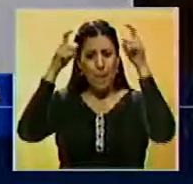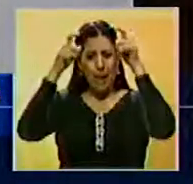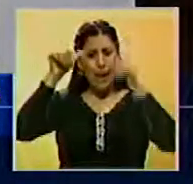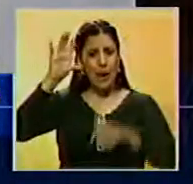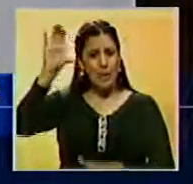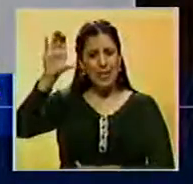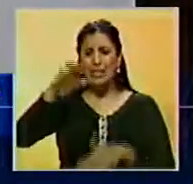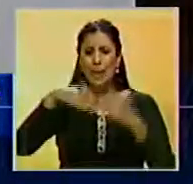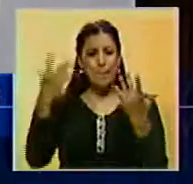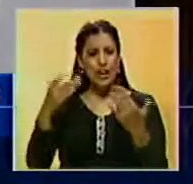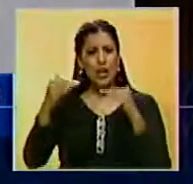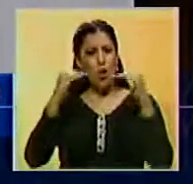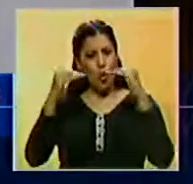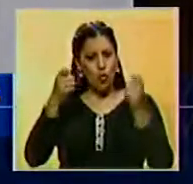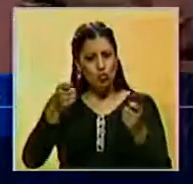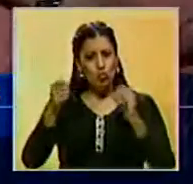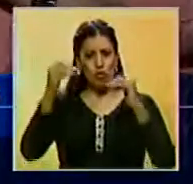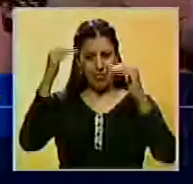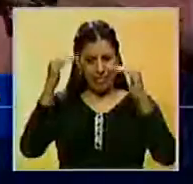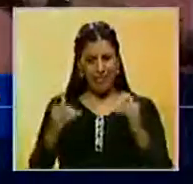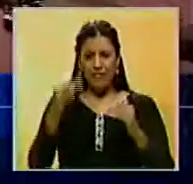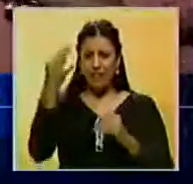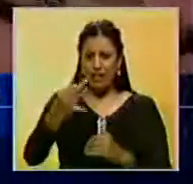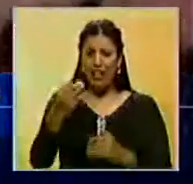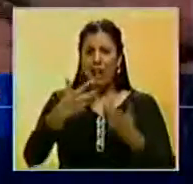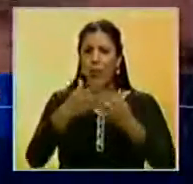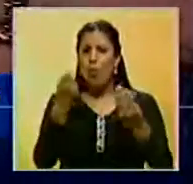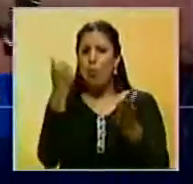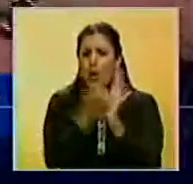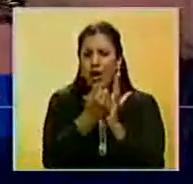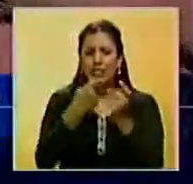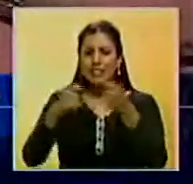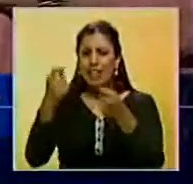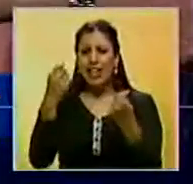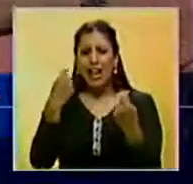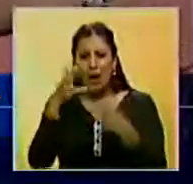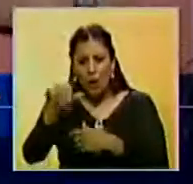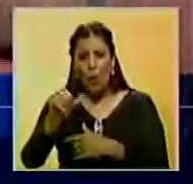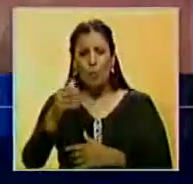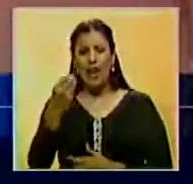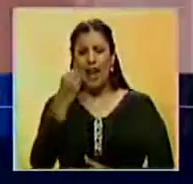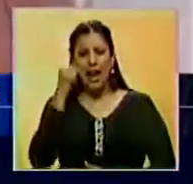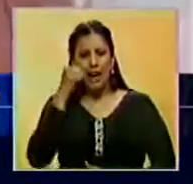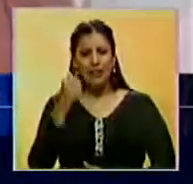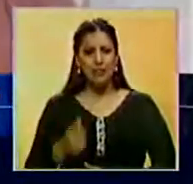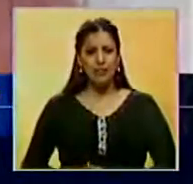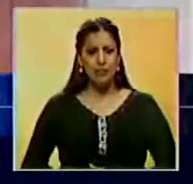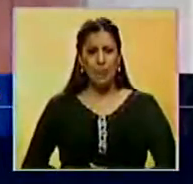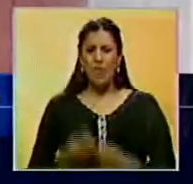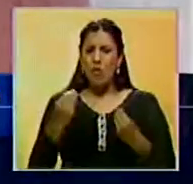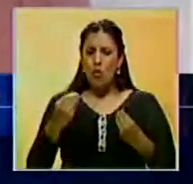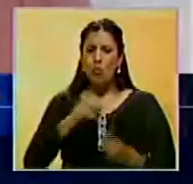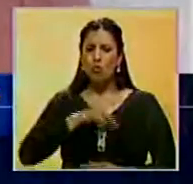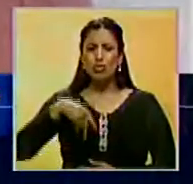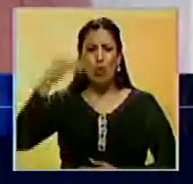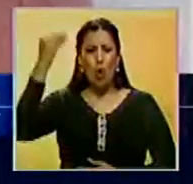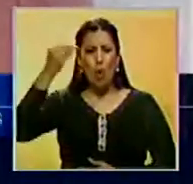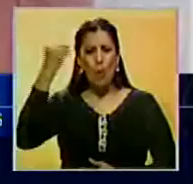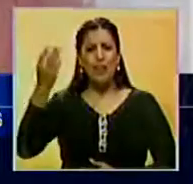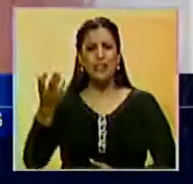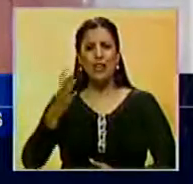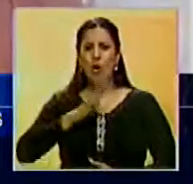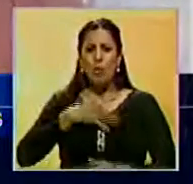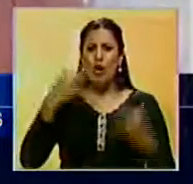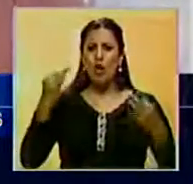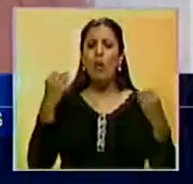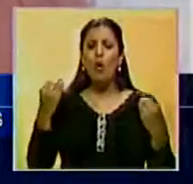del país para establecer el precio real tanto en la producción como en la distribución y comercialización. ¿De qué manera consideramos nosotros que esto